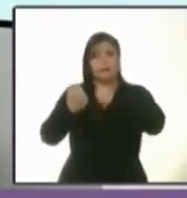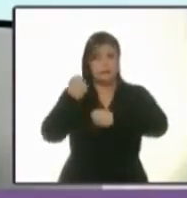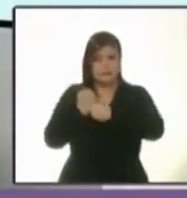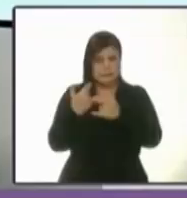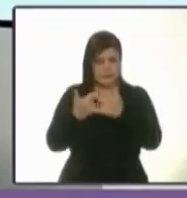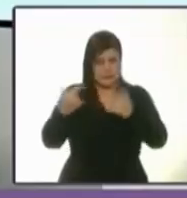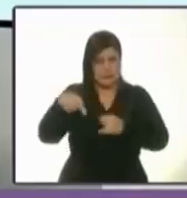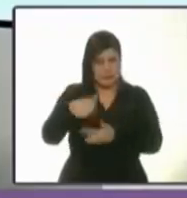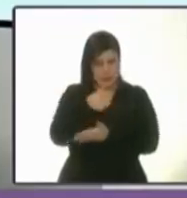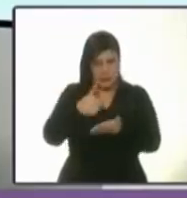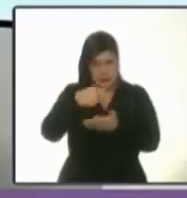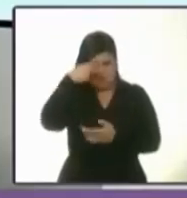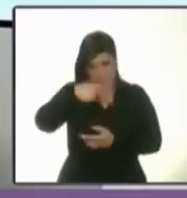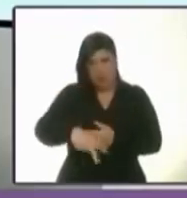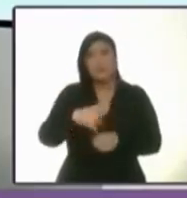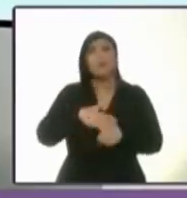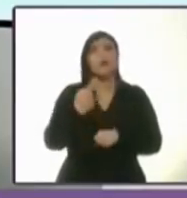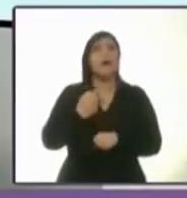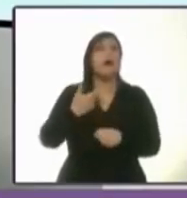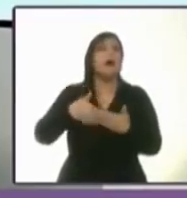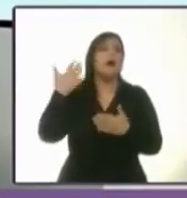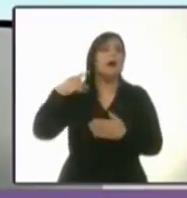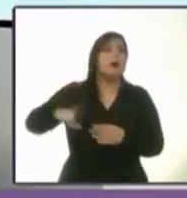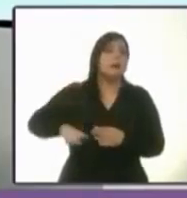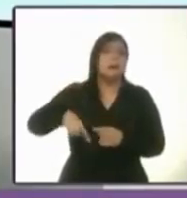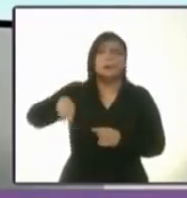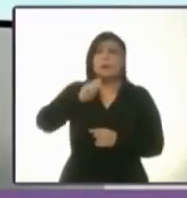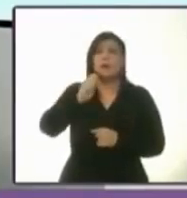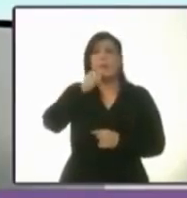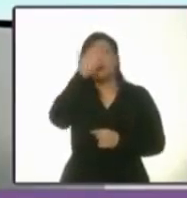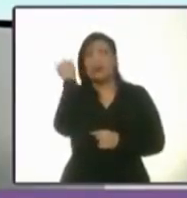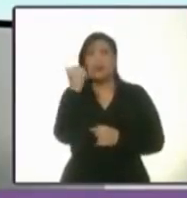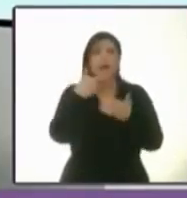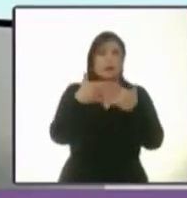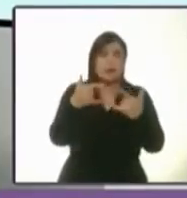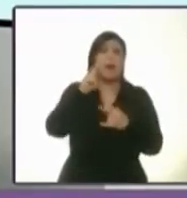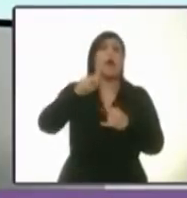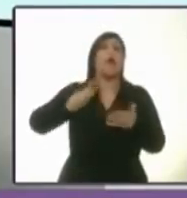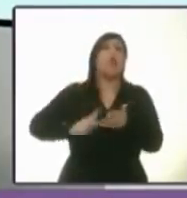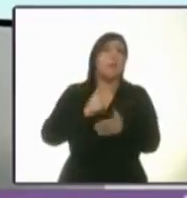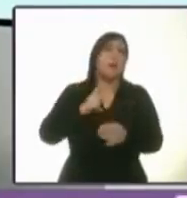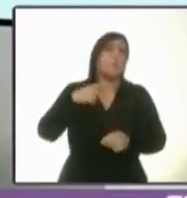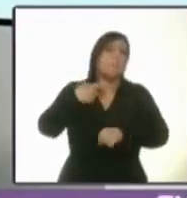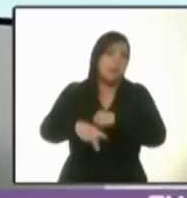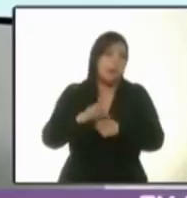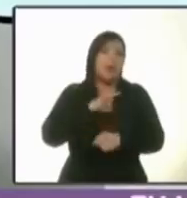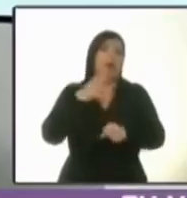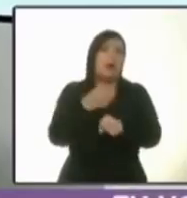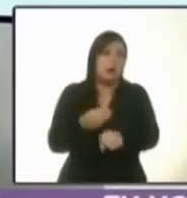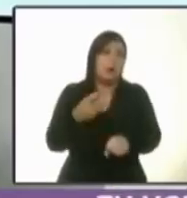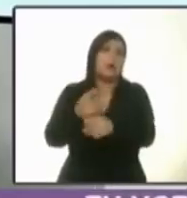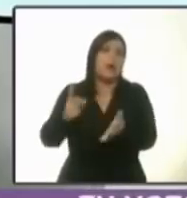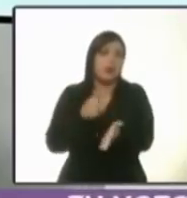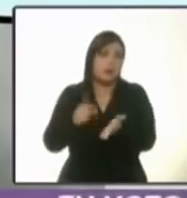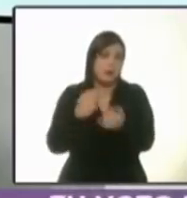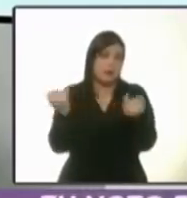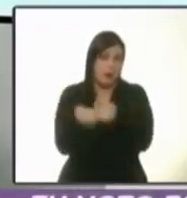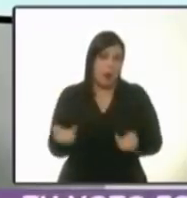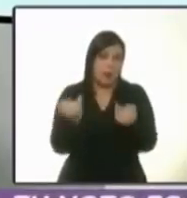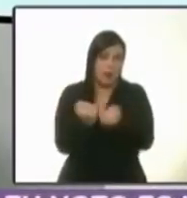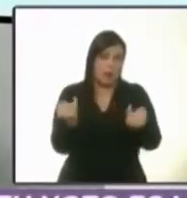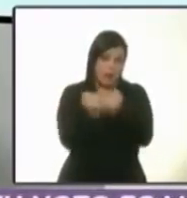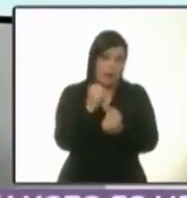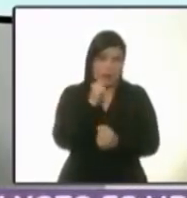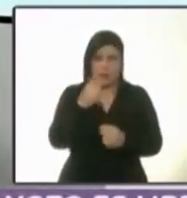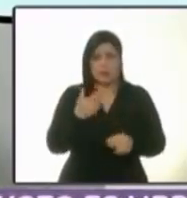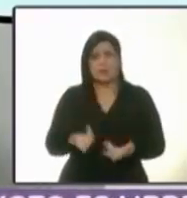historia de esta ciudad, porque los gobiernos que no conocen su historia corren el riesgo de repetirla. Y aquí en esta imagen vemos que